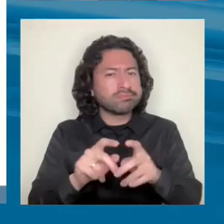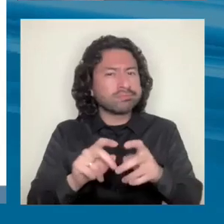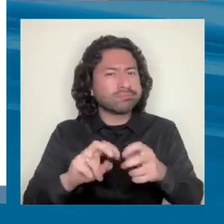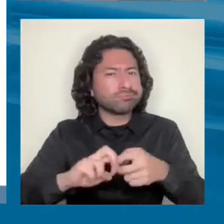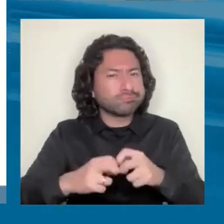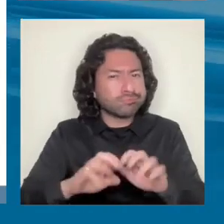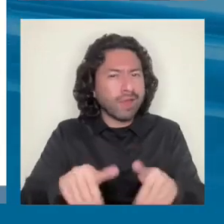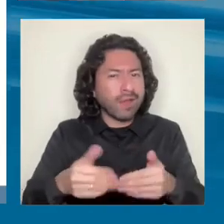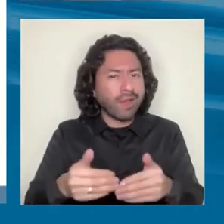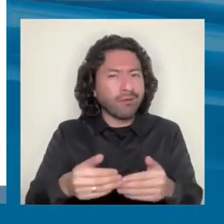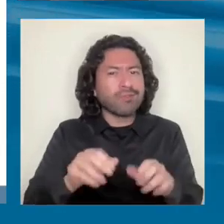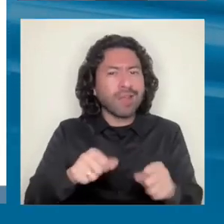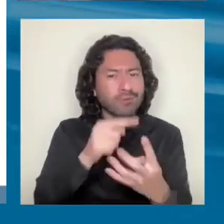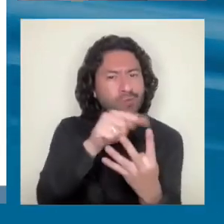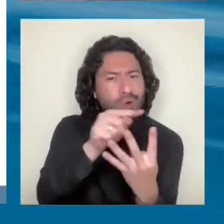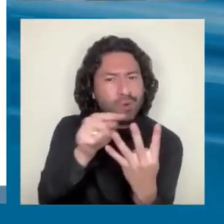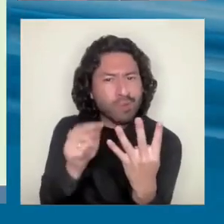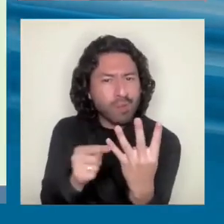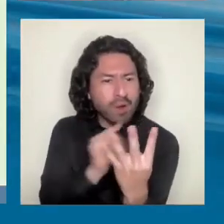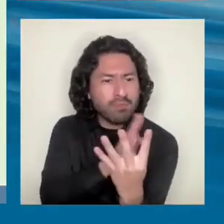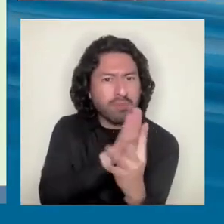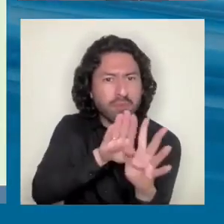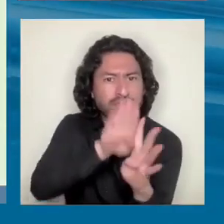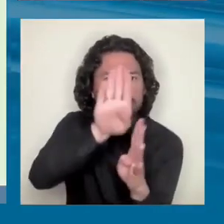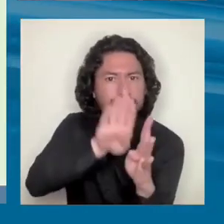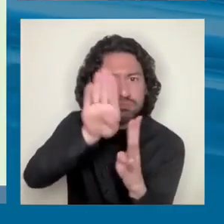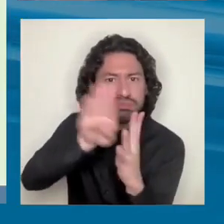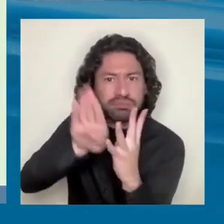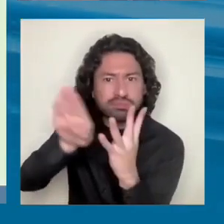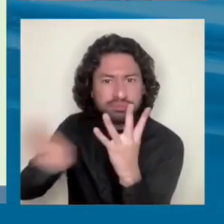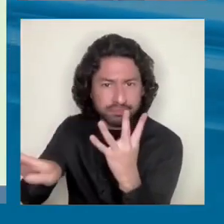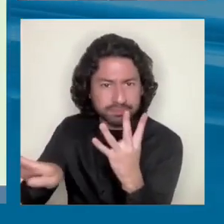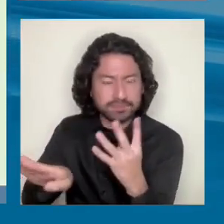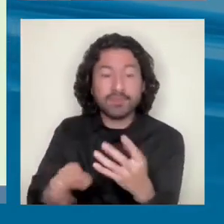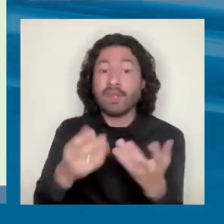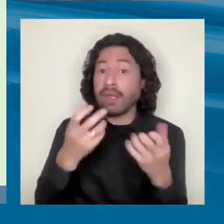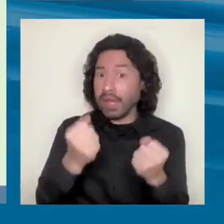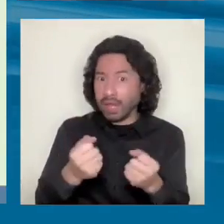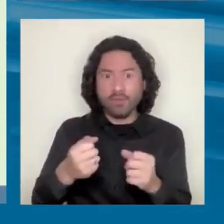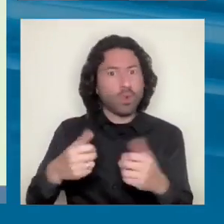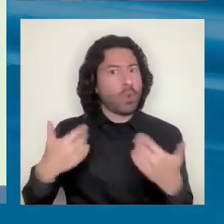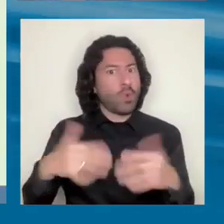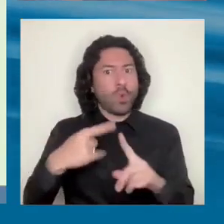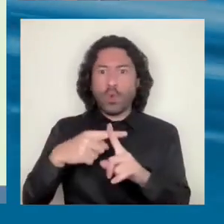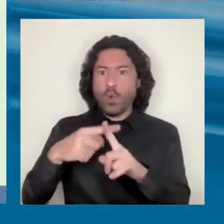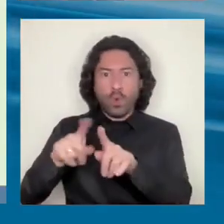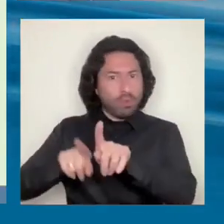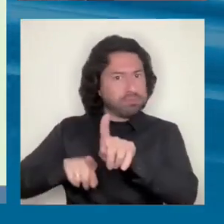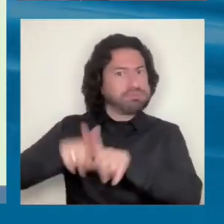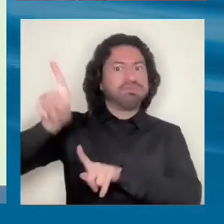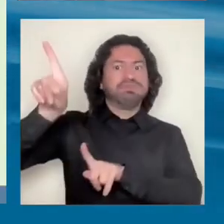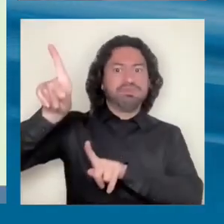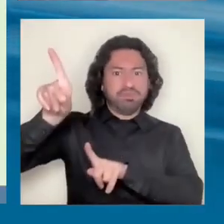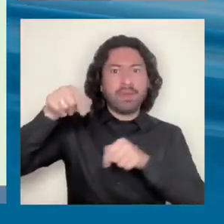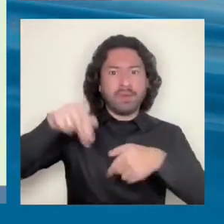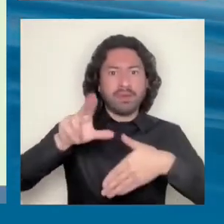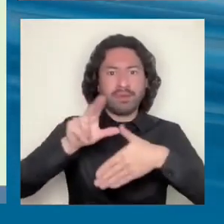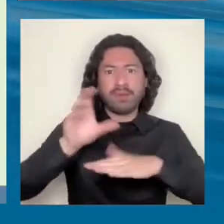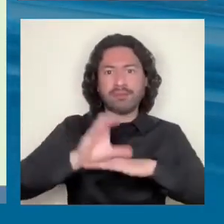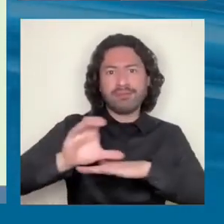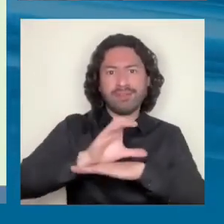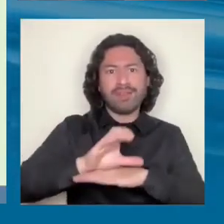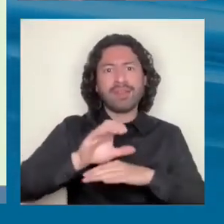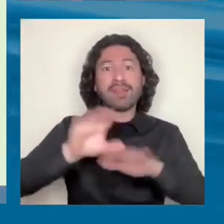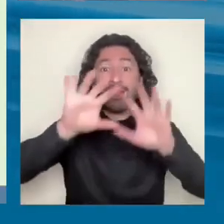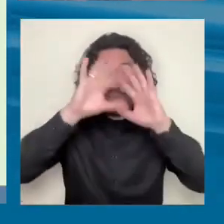en cada uno de esos. Hay enormes ventajas competitivas en América Latina y el Caribe. Somos ya la región del mundo